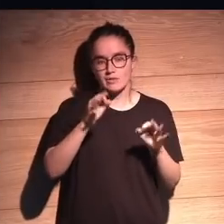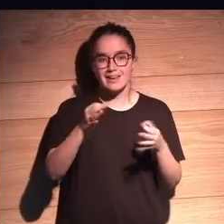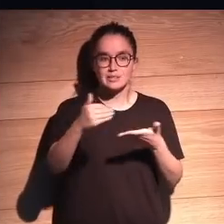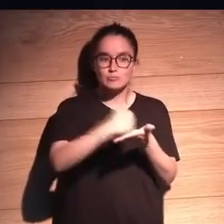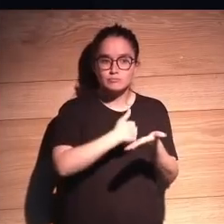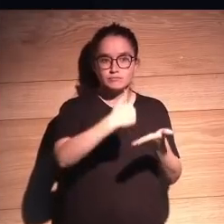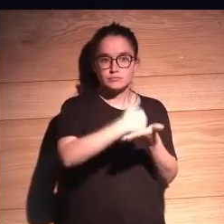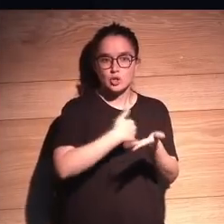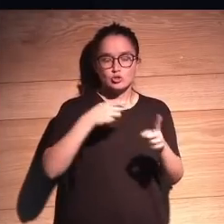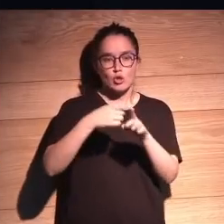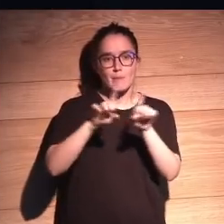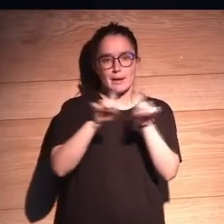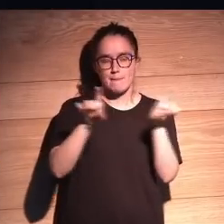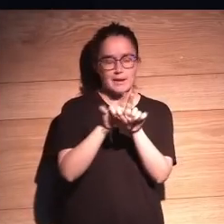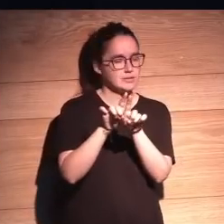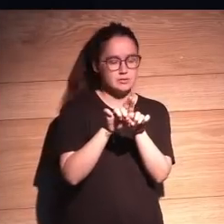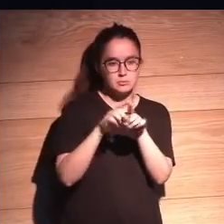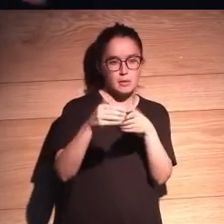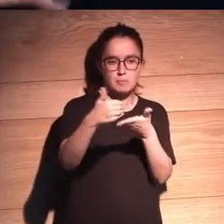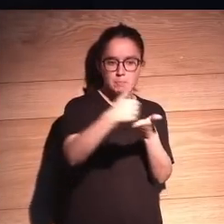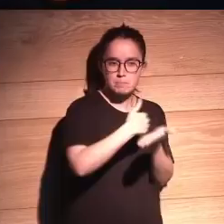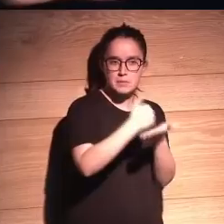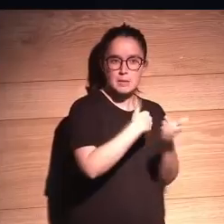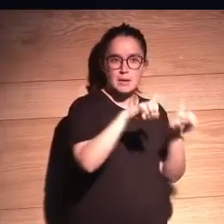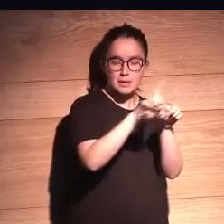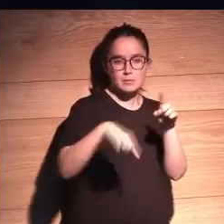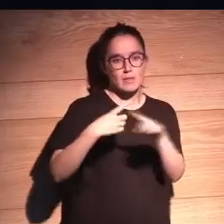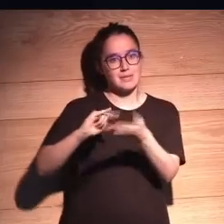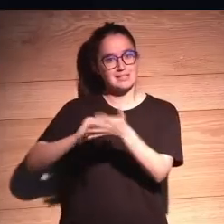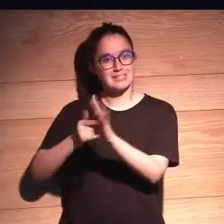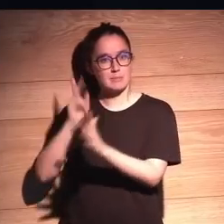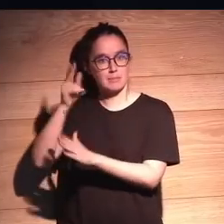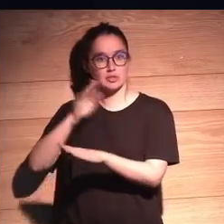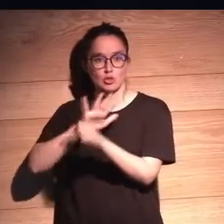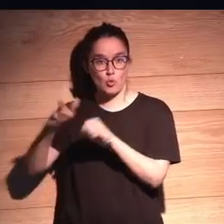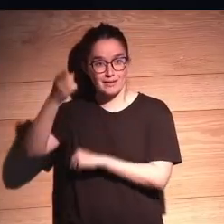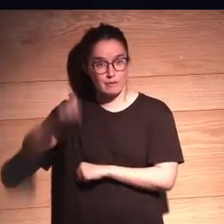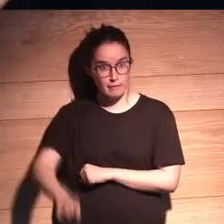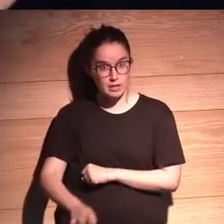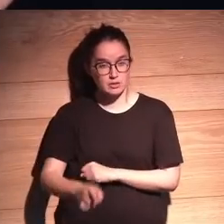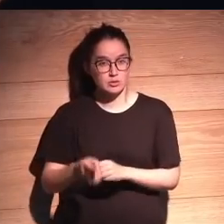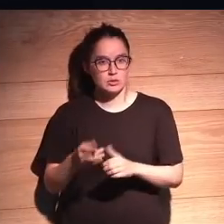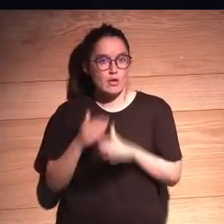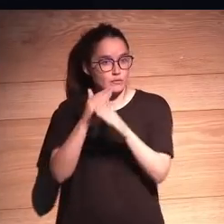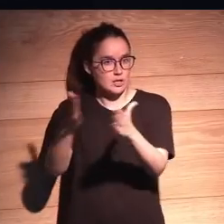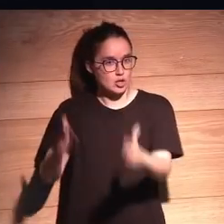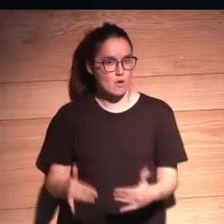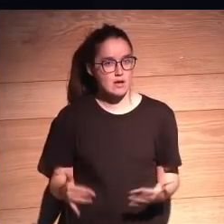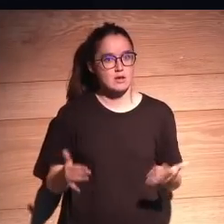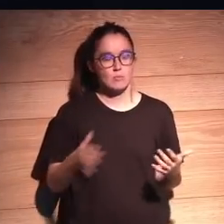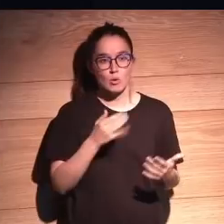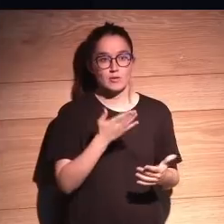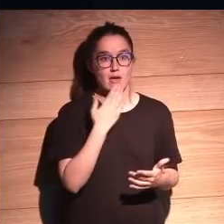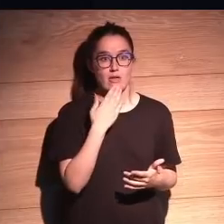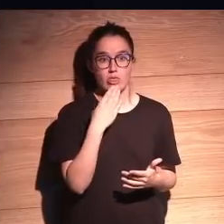beneficio no le vaya todo a la empresa, sino que mantenga el sistema de pensiones. Es insuficiente, ¿eh? Porque ante una